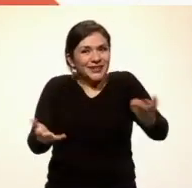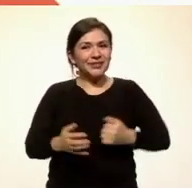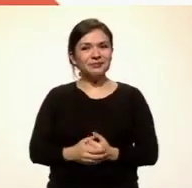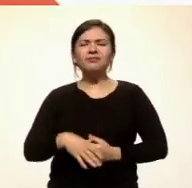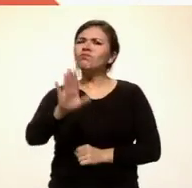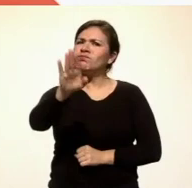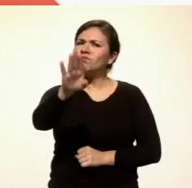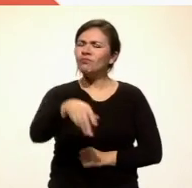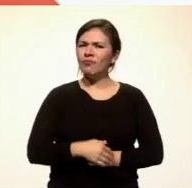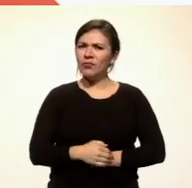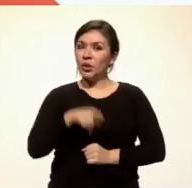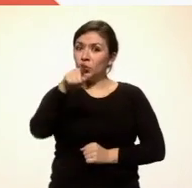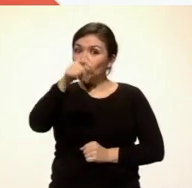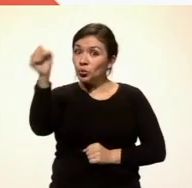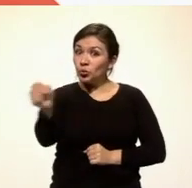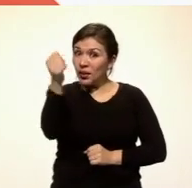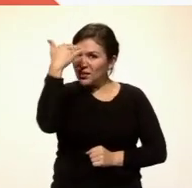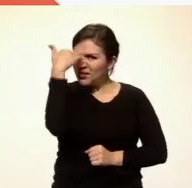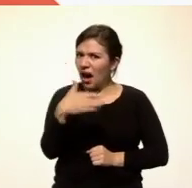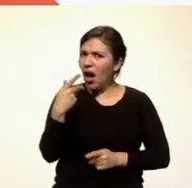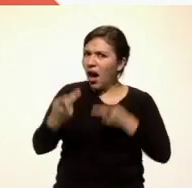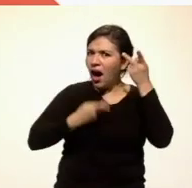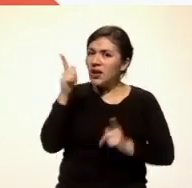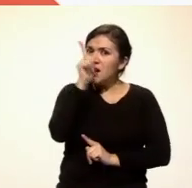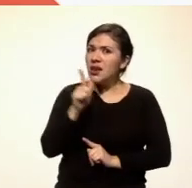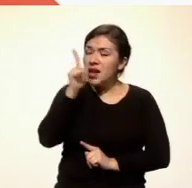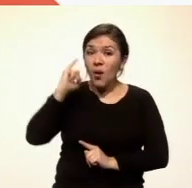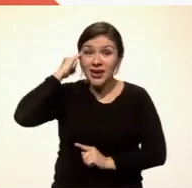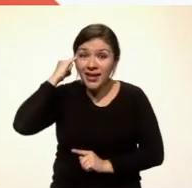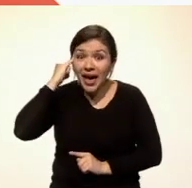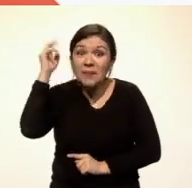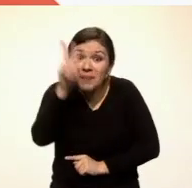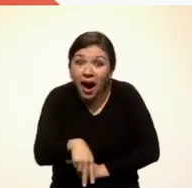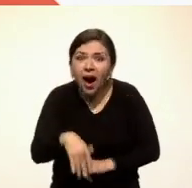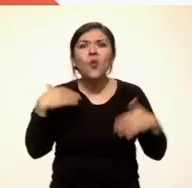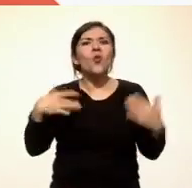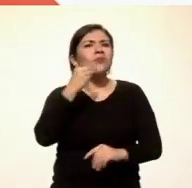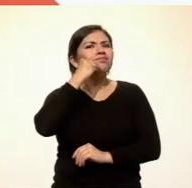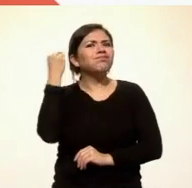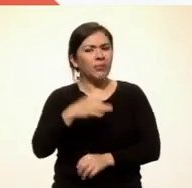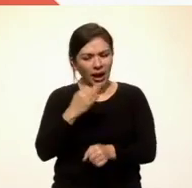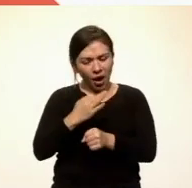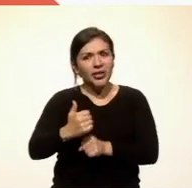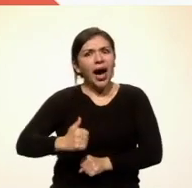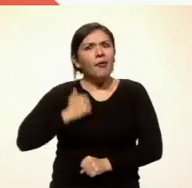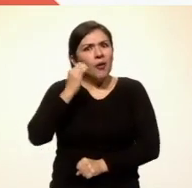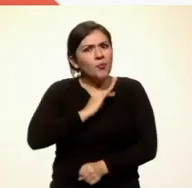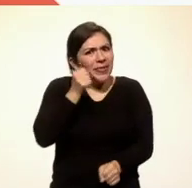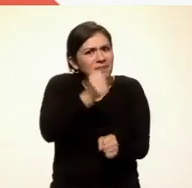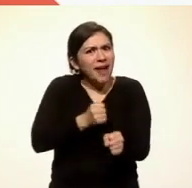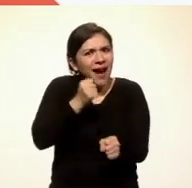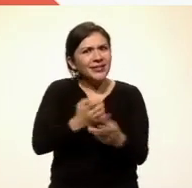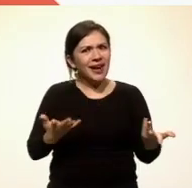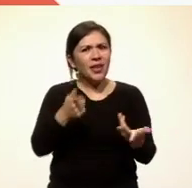Oye, ¿tú tienes la fortuna de hablar una lengua indígena? ¡Qué padre! Aprovecha este momento para practicarla